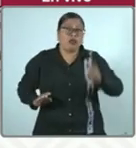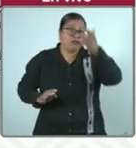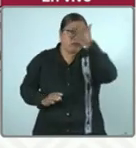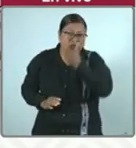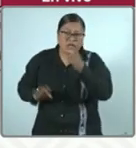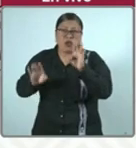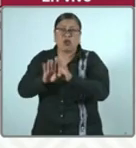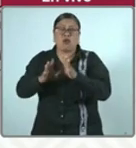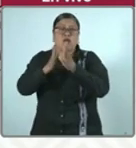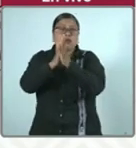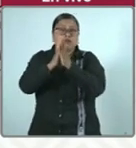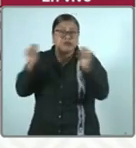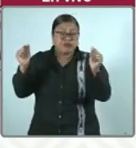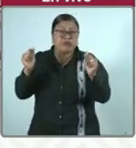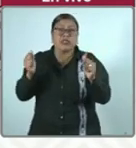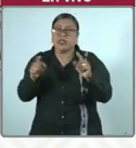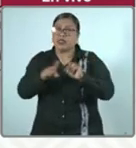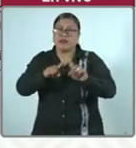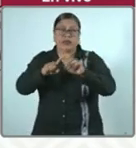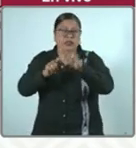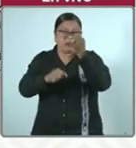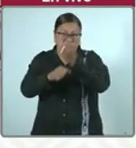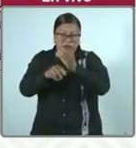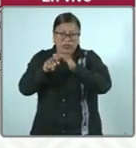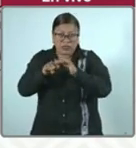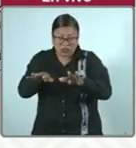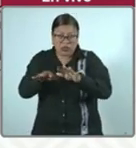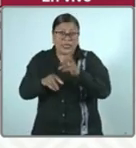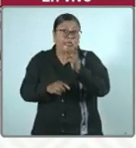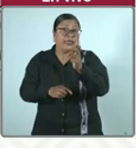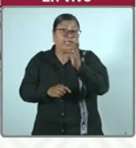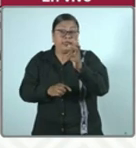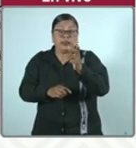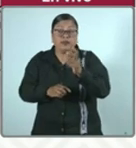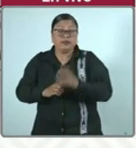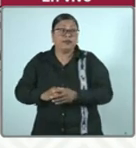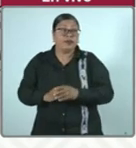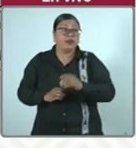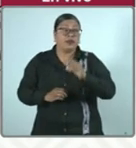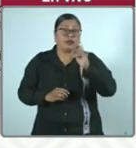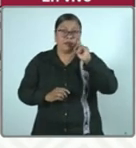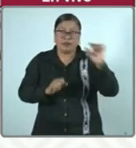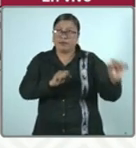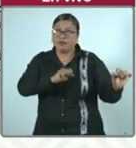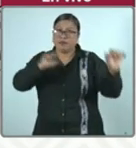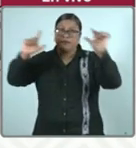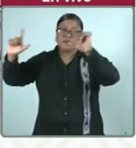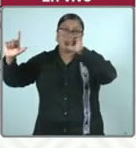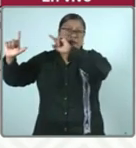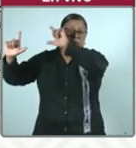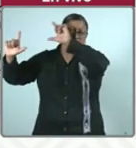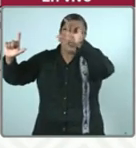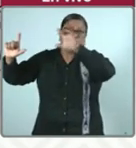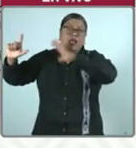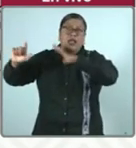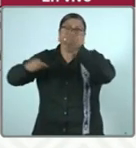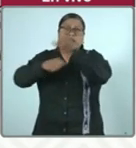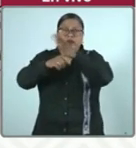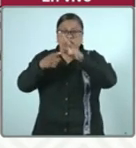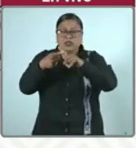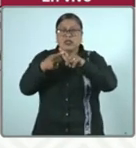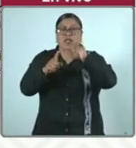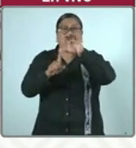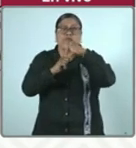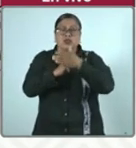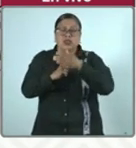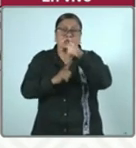desaparecieron todos los datos específicos y también en la lona, así como lo podrán observar, aparecen los datos tanto de la Comisión